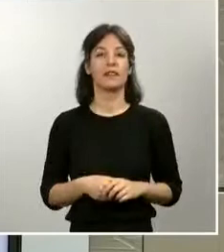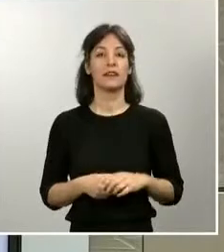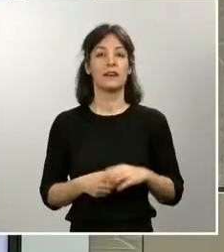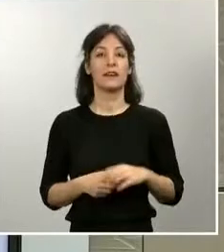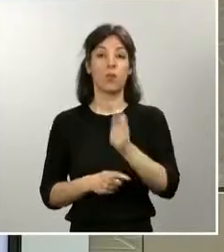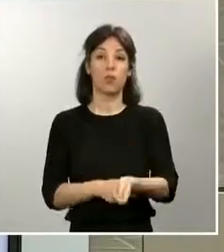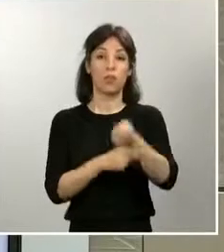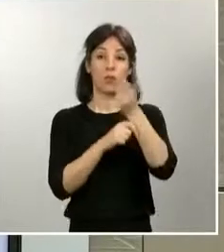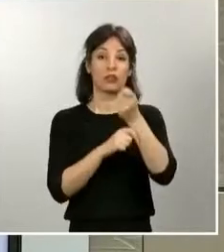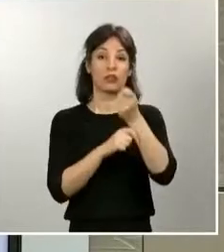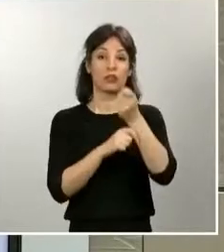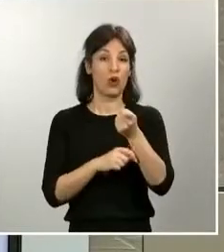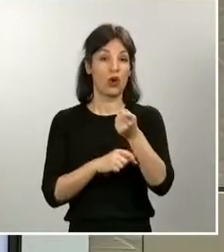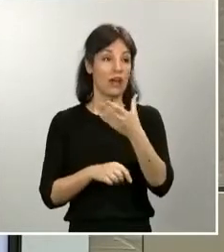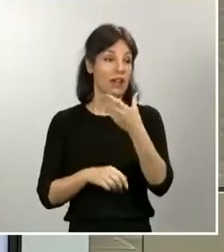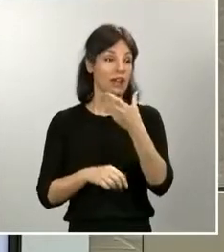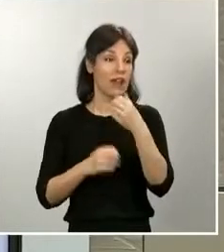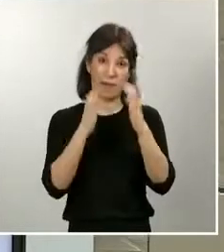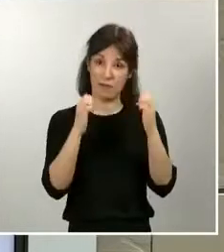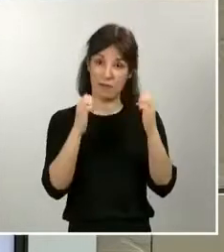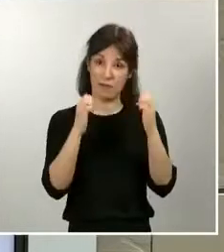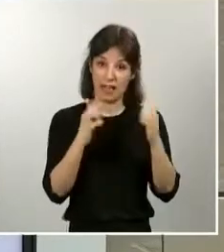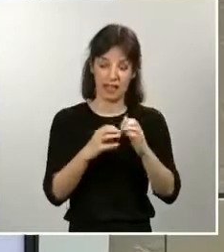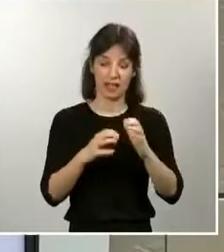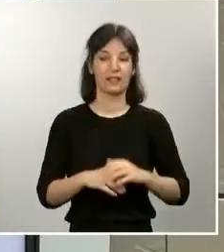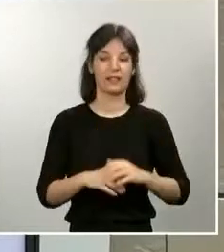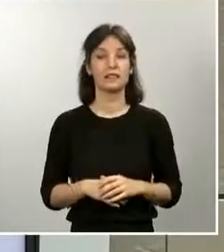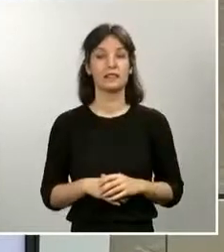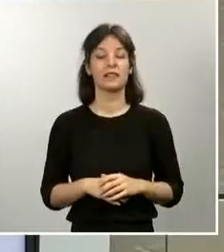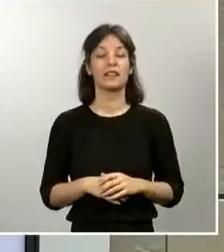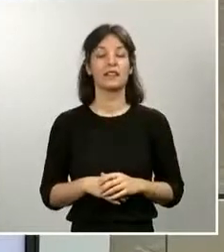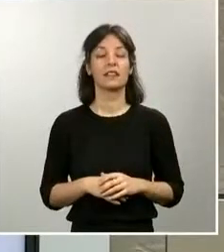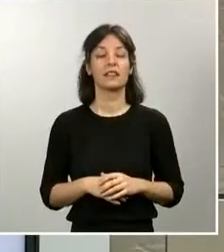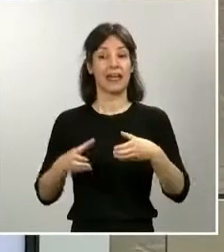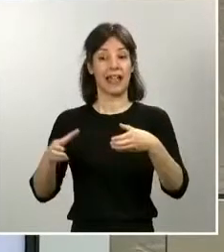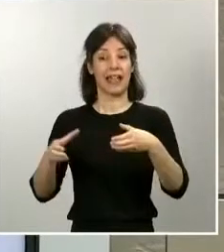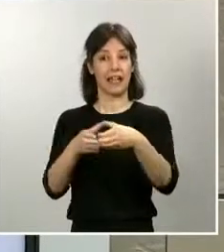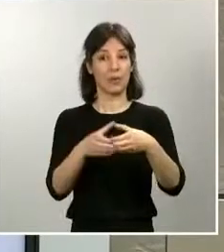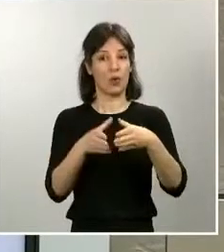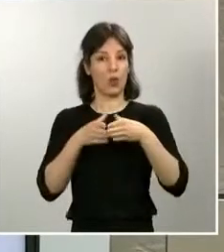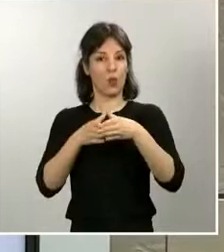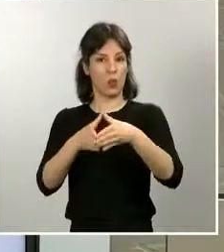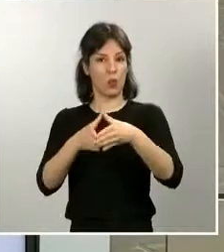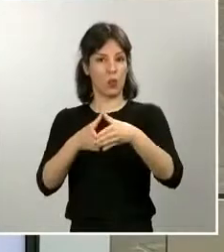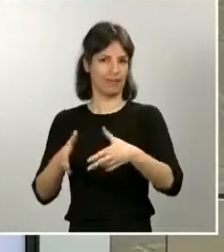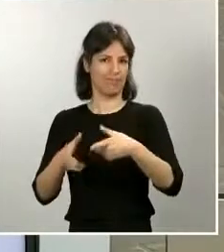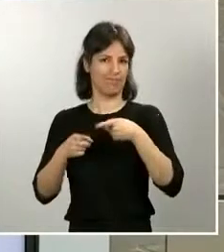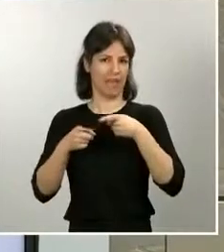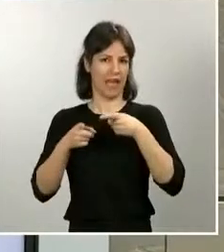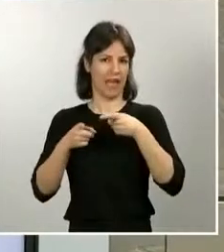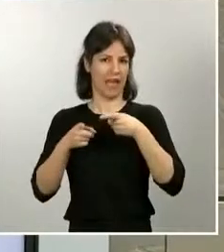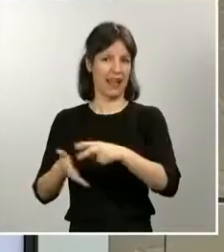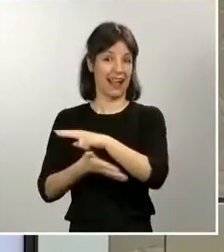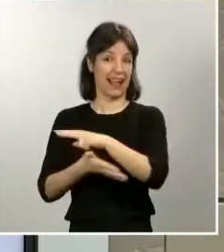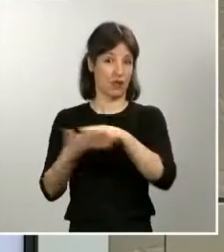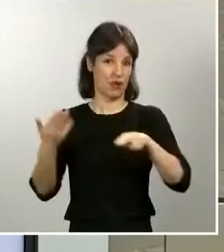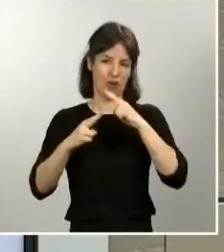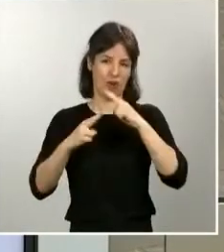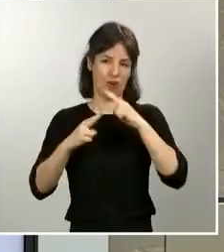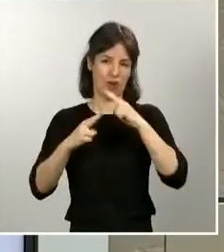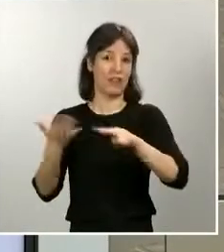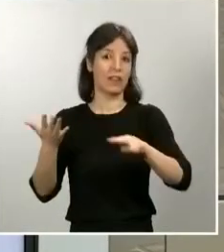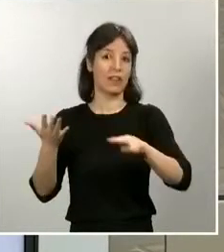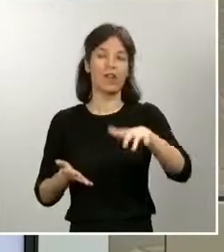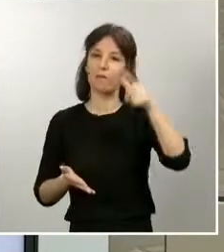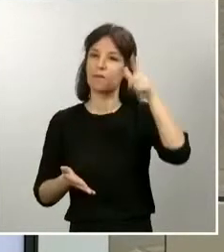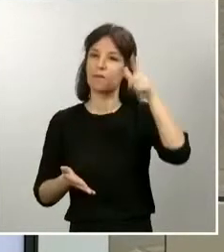y equipos del buque de asalto Galicia, está en Melilla, pues también desembarcarán para